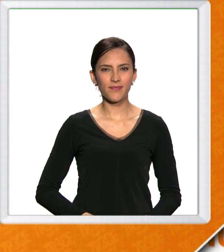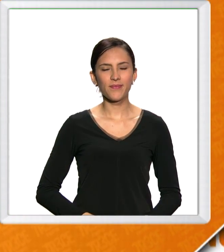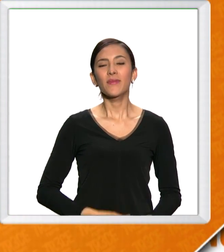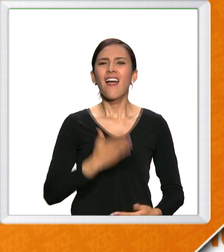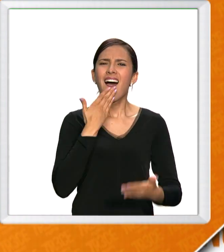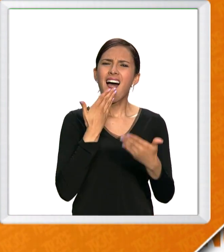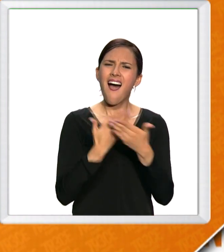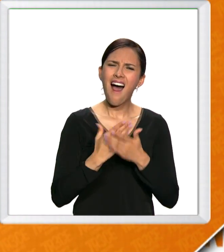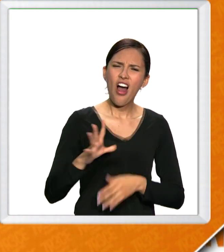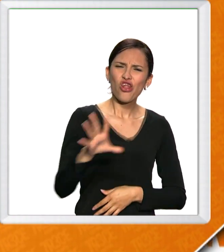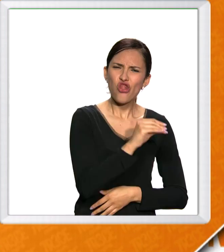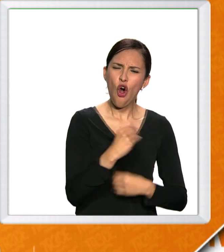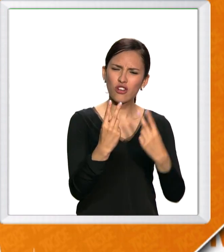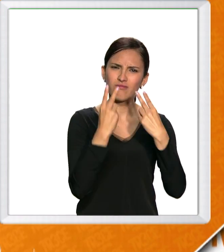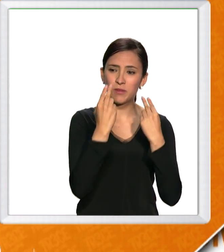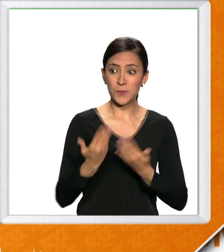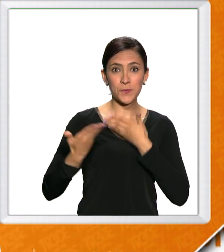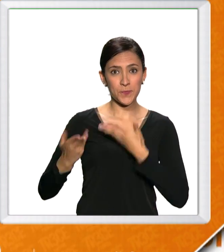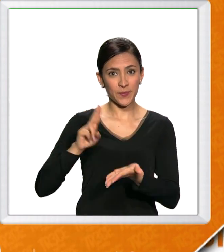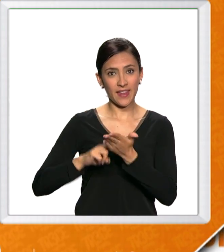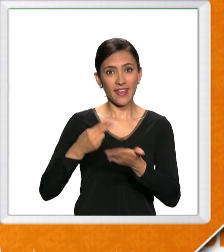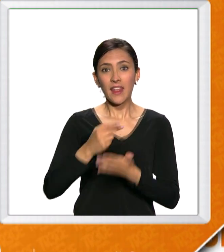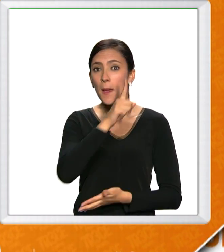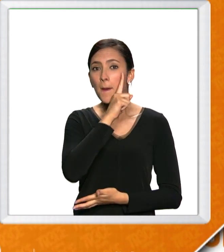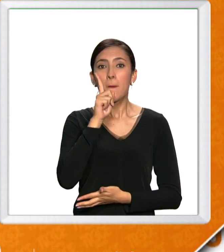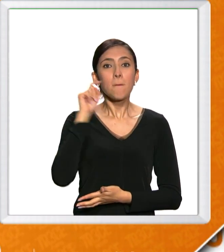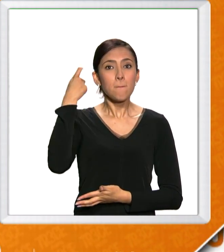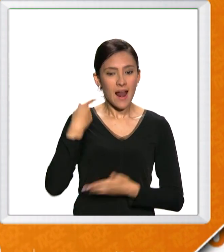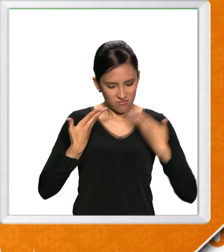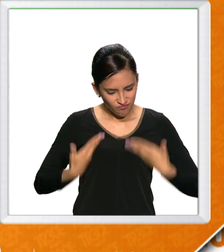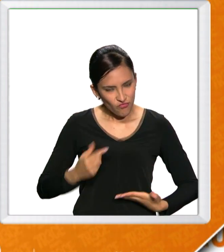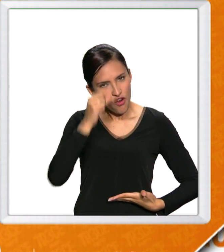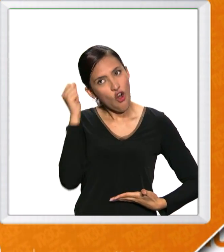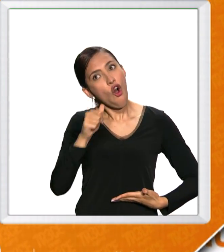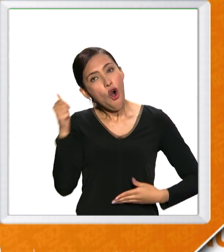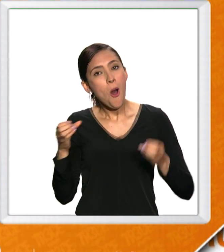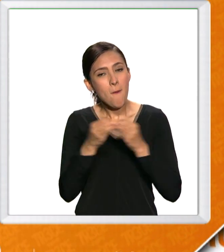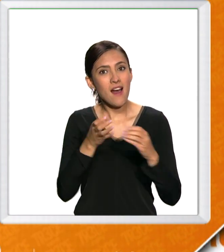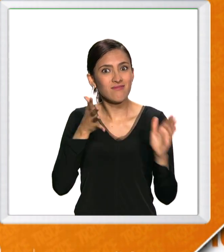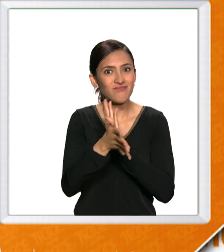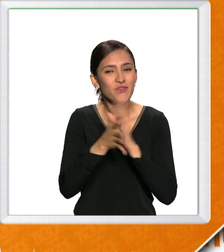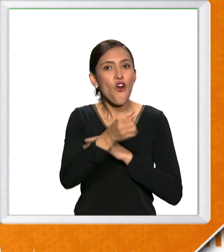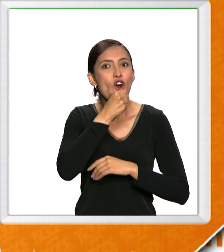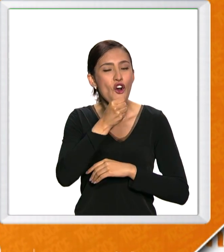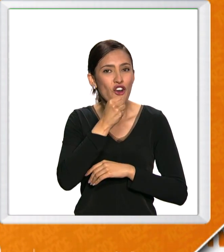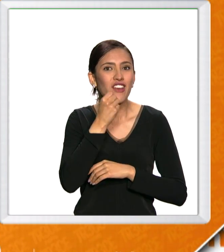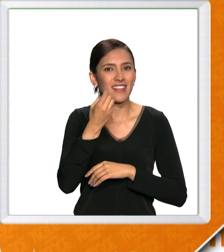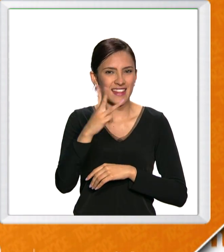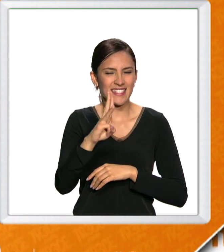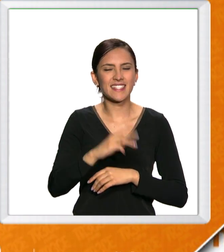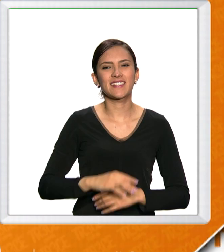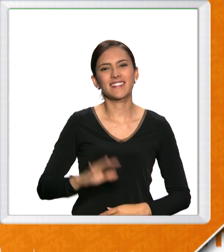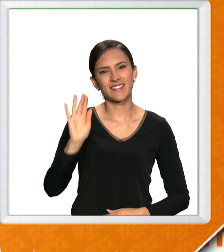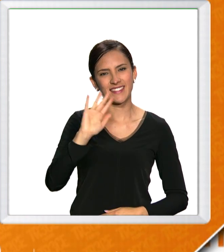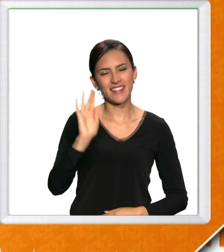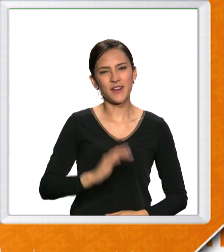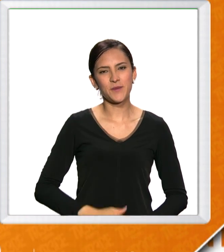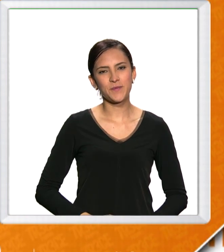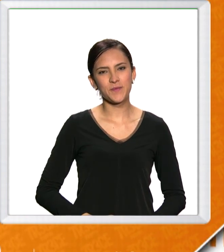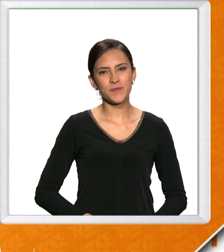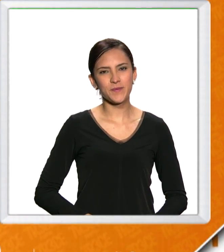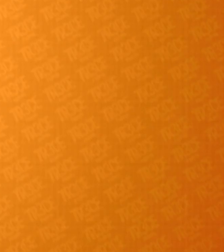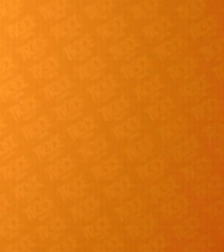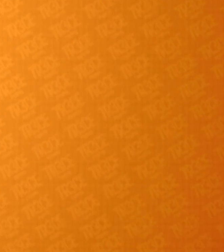Gracias a todos por acompañarnos. Ella es Mayra, yo soy López. Y en cualquier momento, lugar y pantalla, más 13 News. Chao.